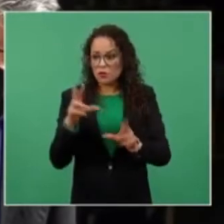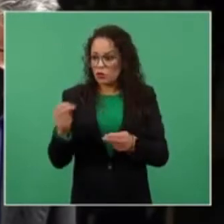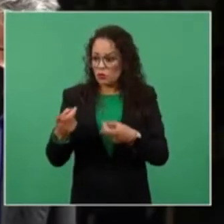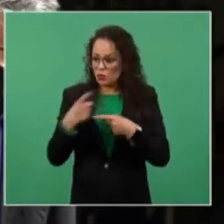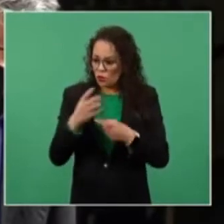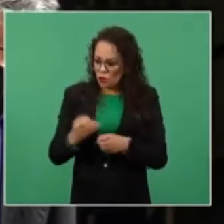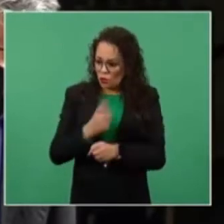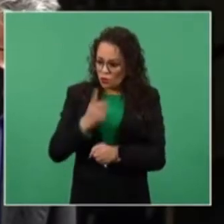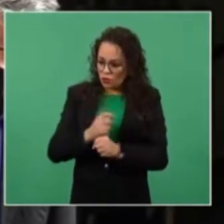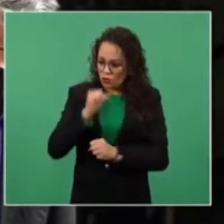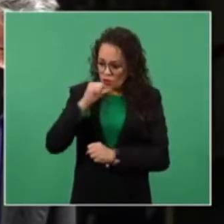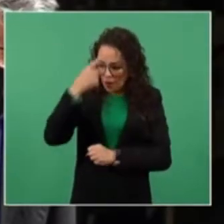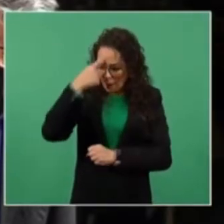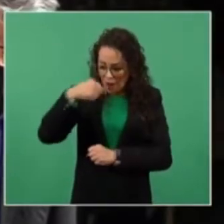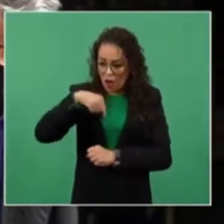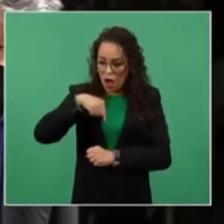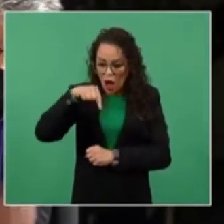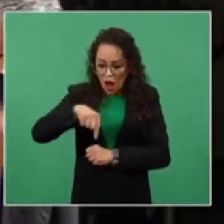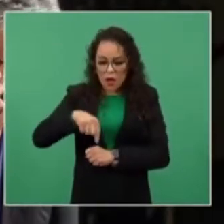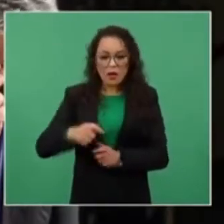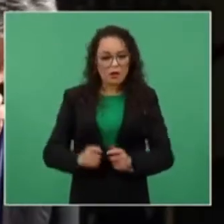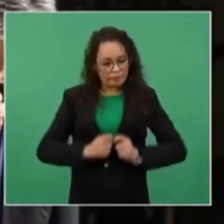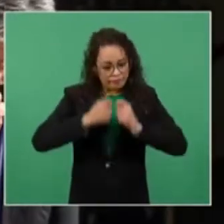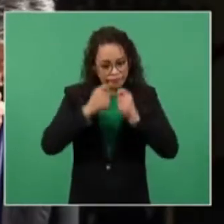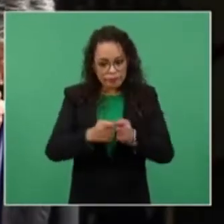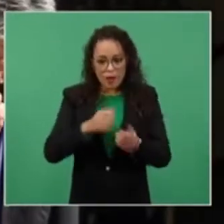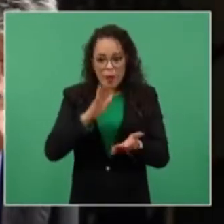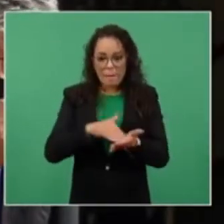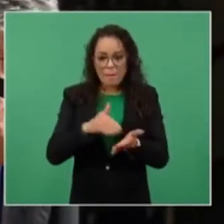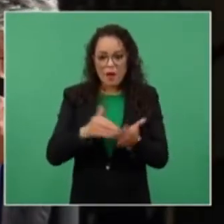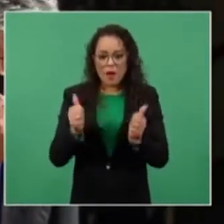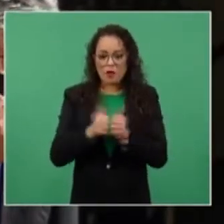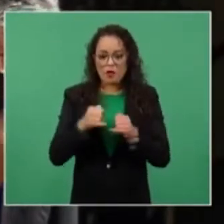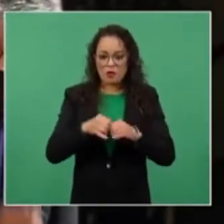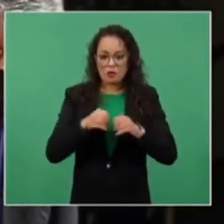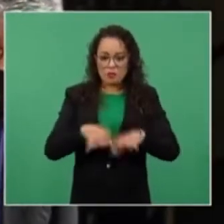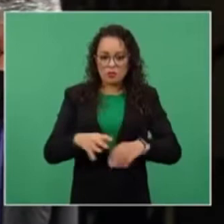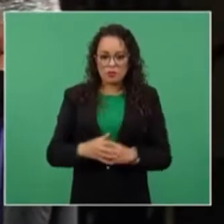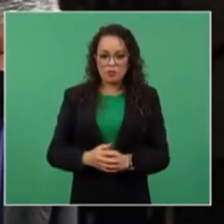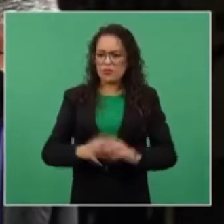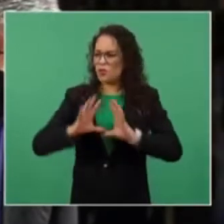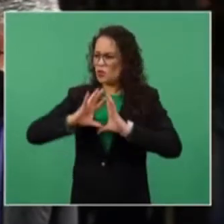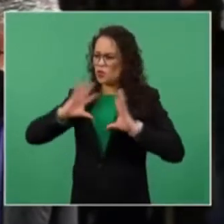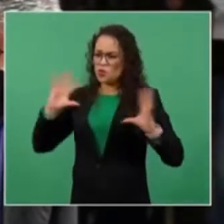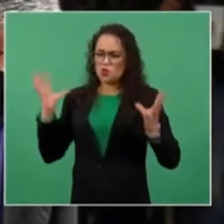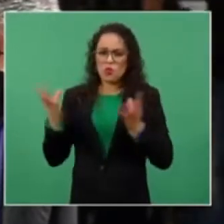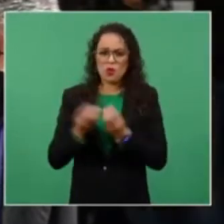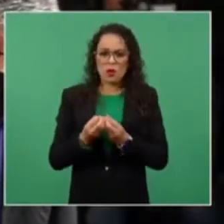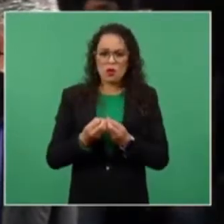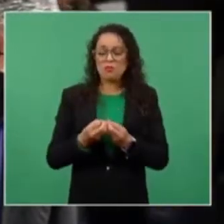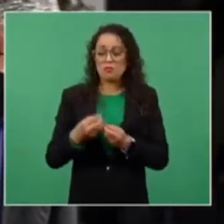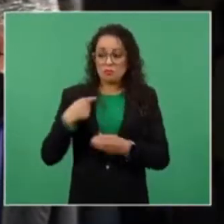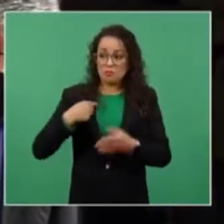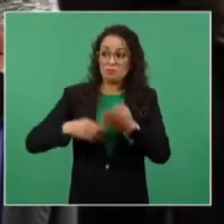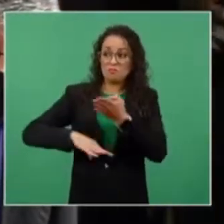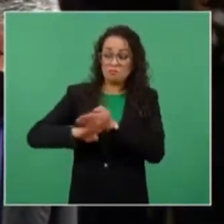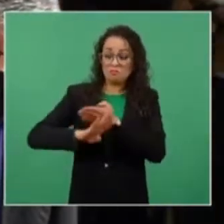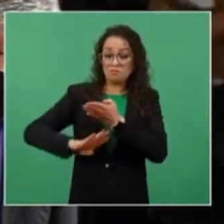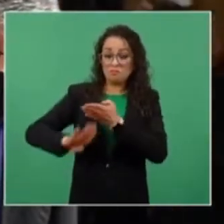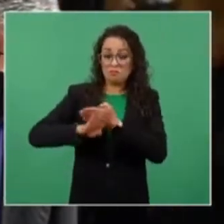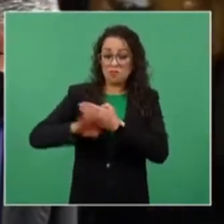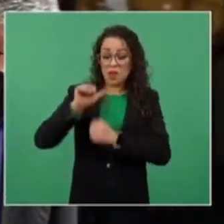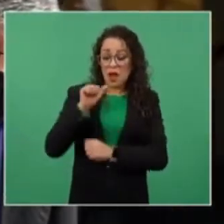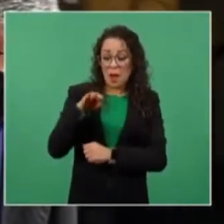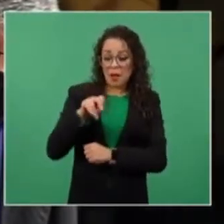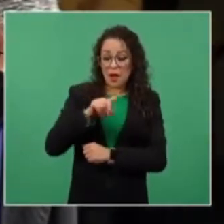investigación, en total me llegaron casi doscientas amenazas, todas están documentadas. Fui a la Fiscalía General